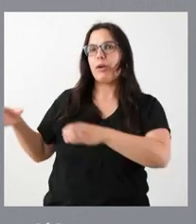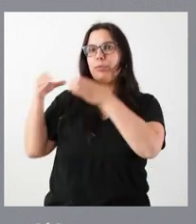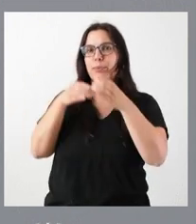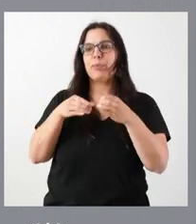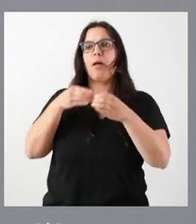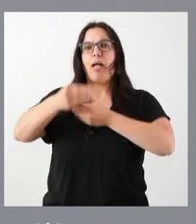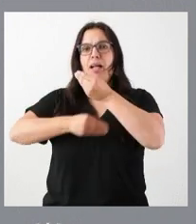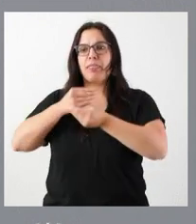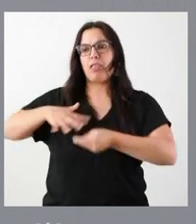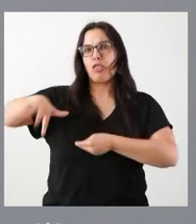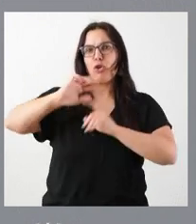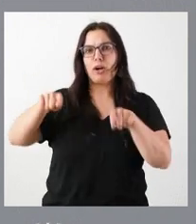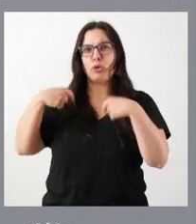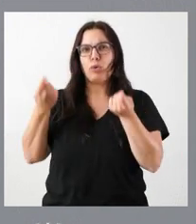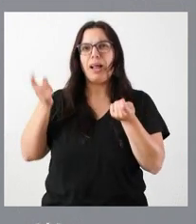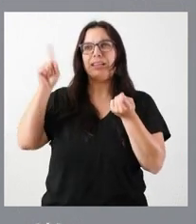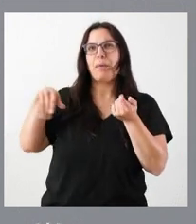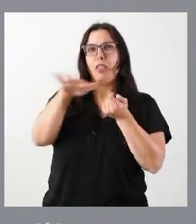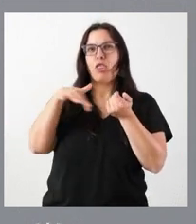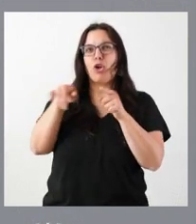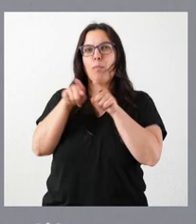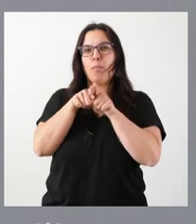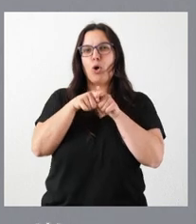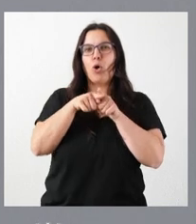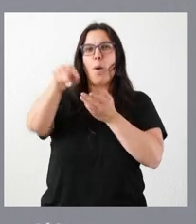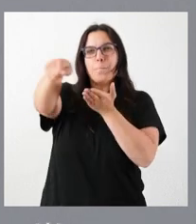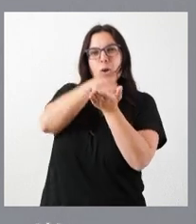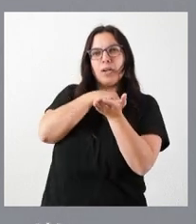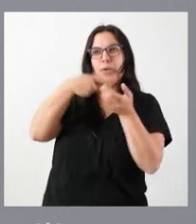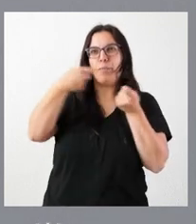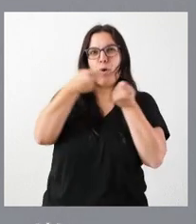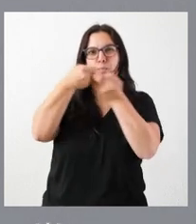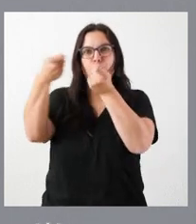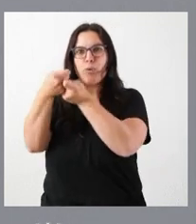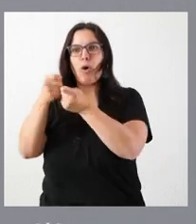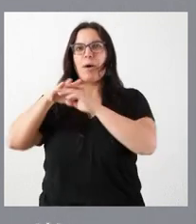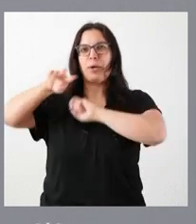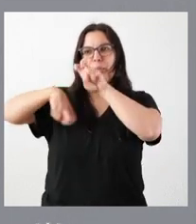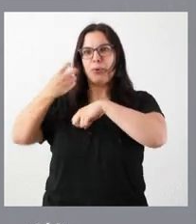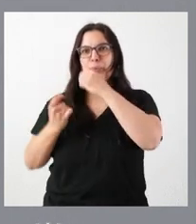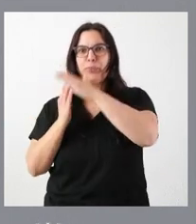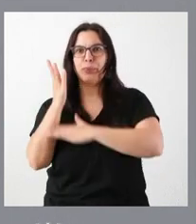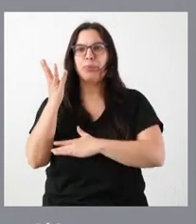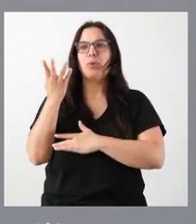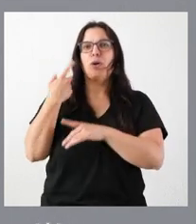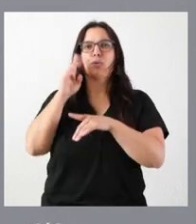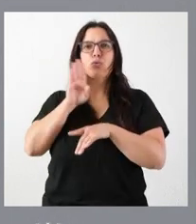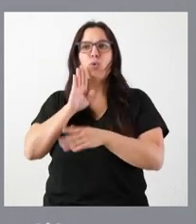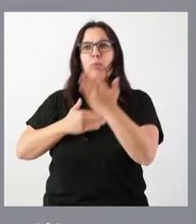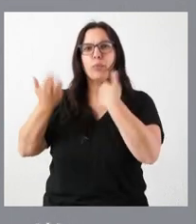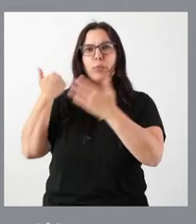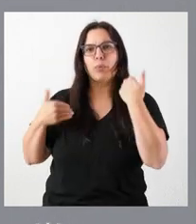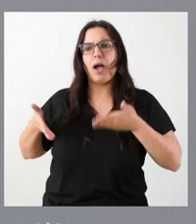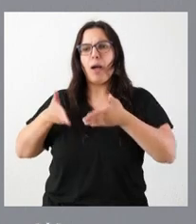natural, hacer clareos, cortas de regeneración, podas, desbroces, eliminación de residuos, conservación de